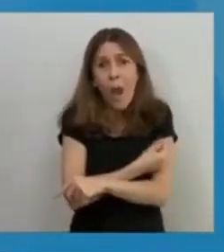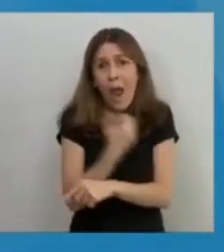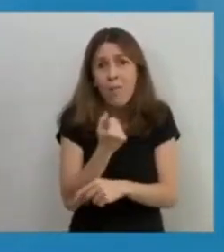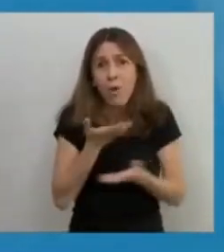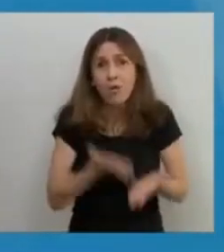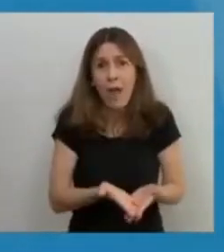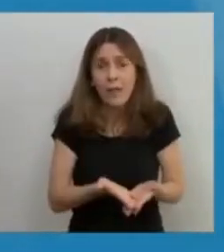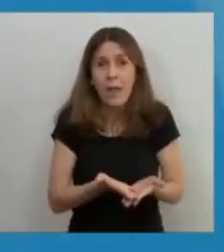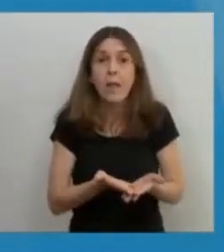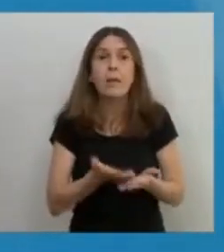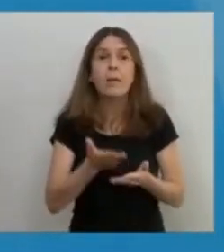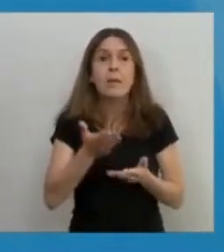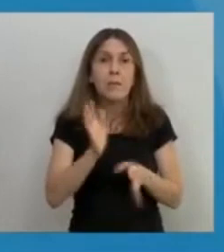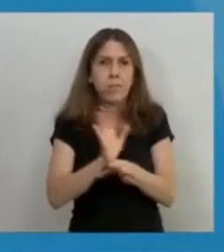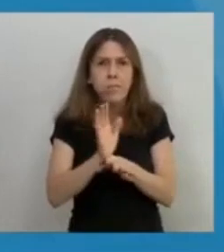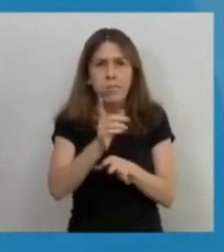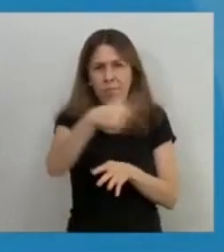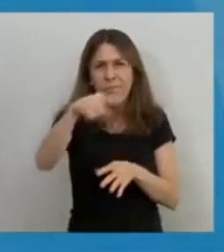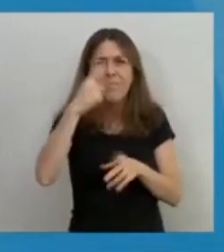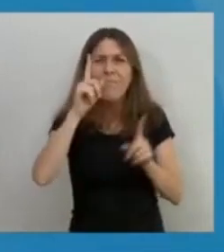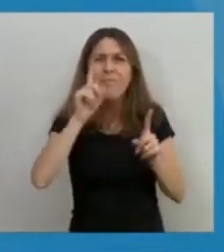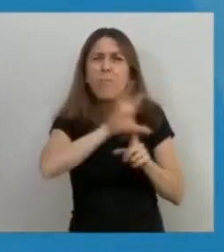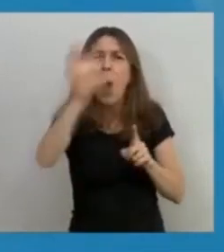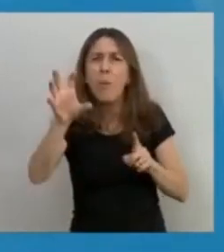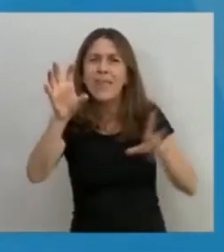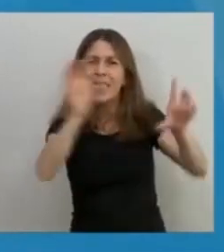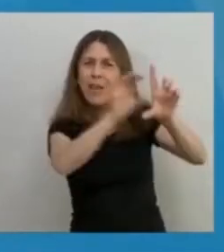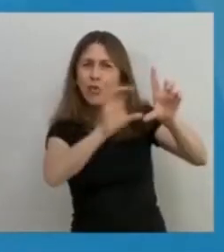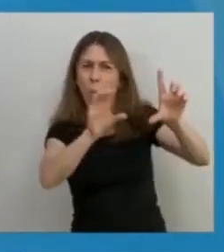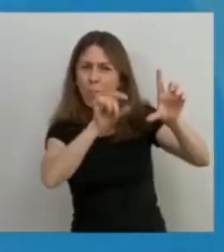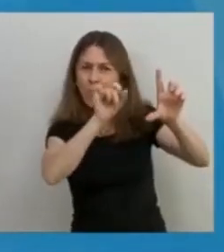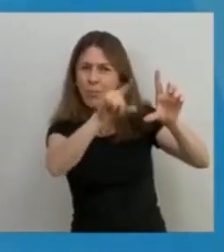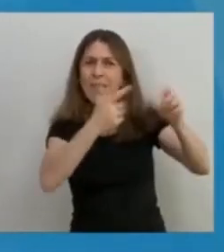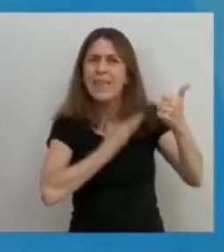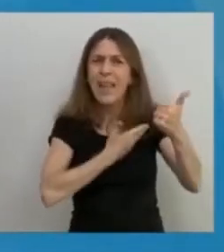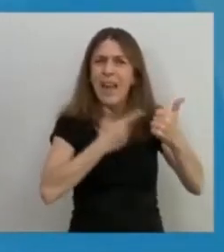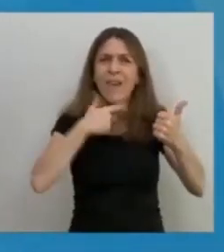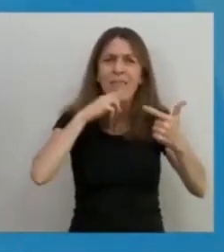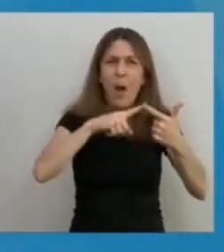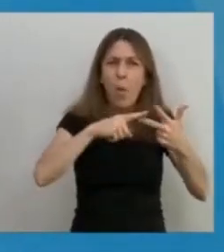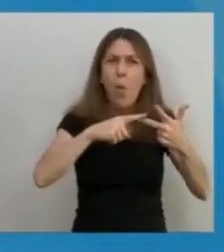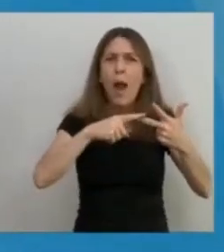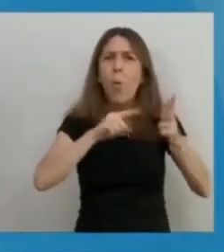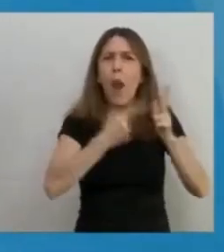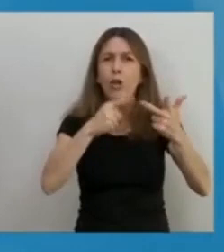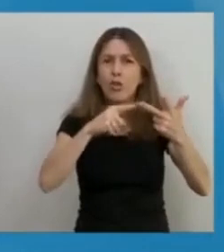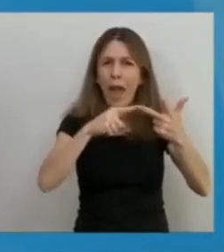Tres de las provincias que hoy estuvieron presentes en este encuentro Santa Fe, San Juan y Buenos Aires